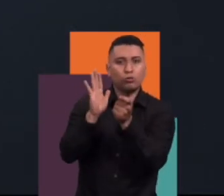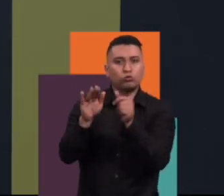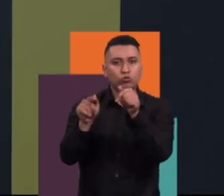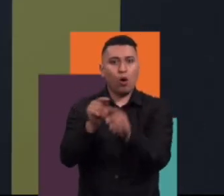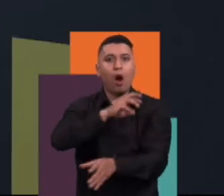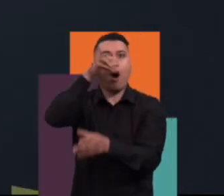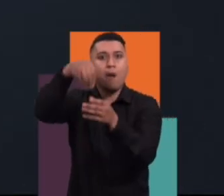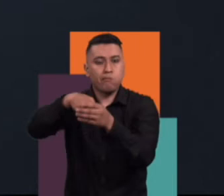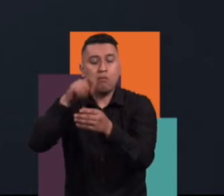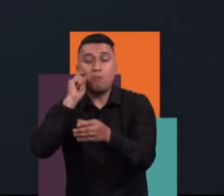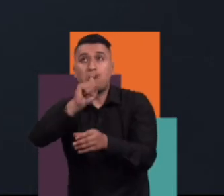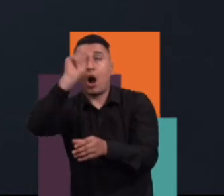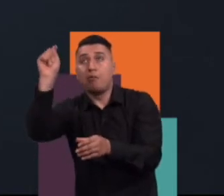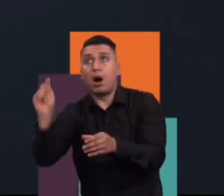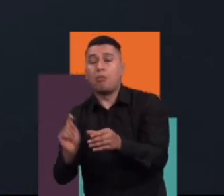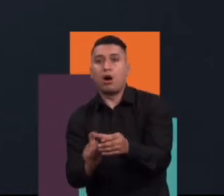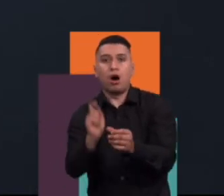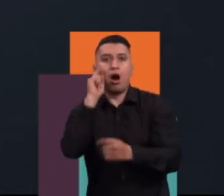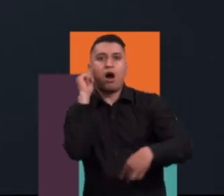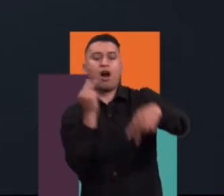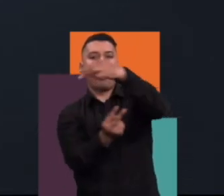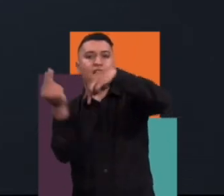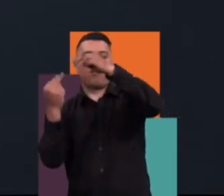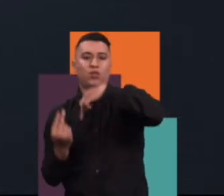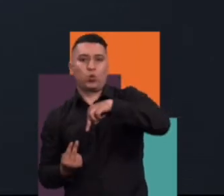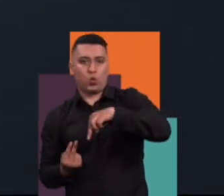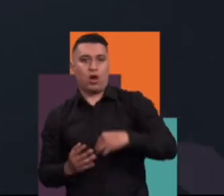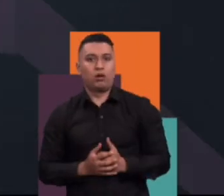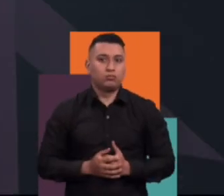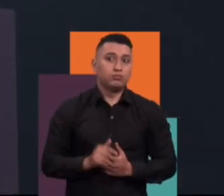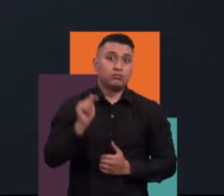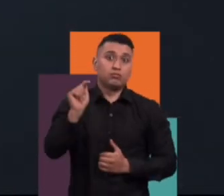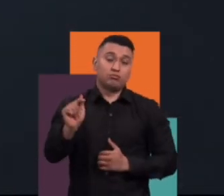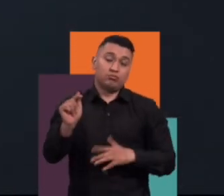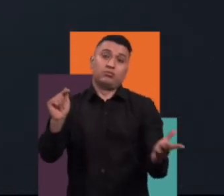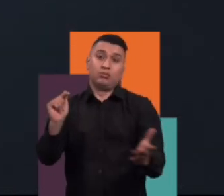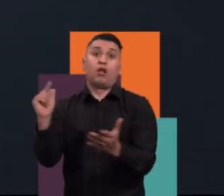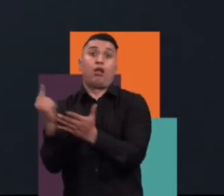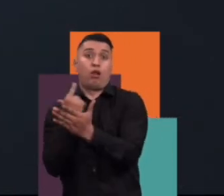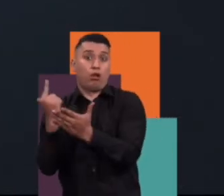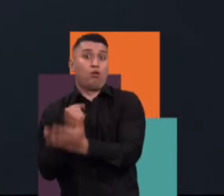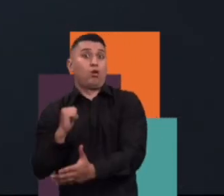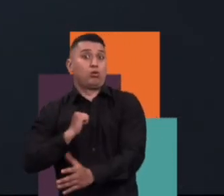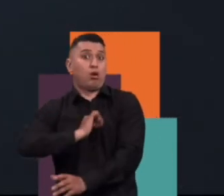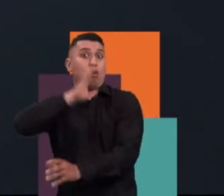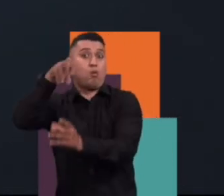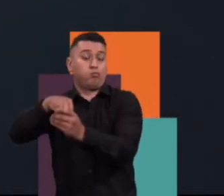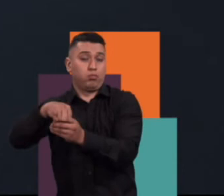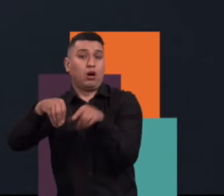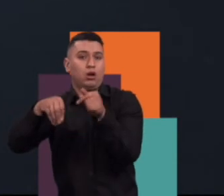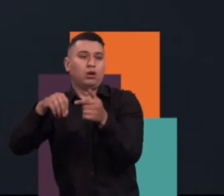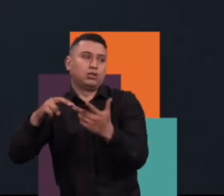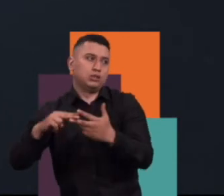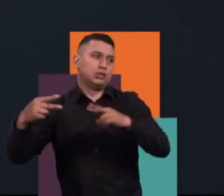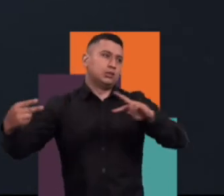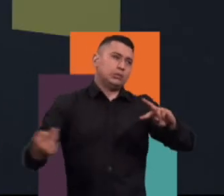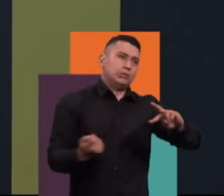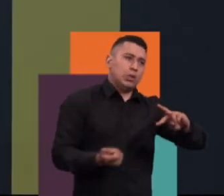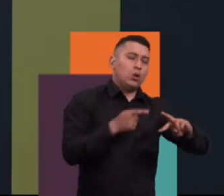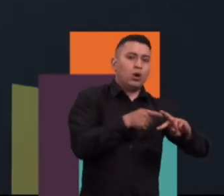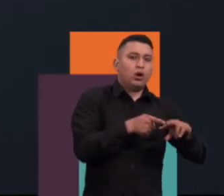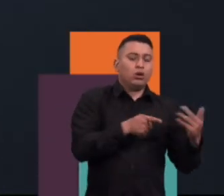Muy difícilmente, porque el libro está en esta tensión en este momento contra los medios audiovisuales, pero sí hay una literatura